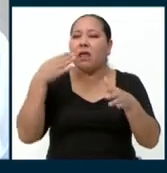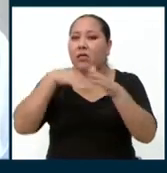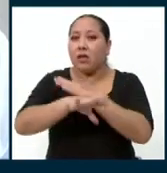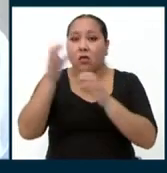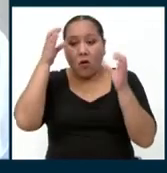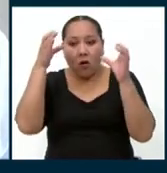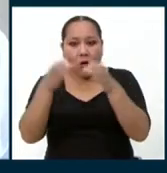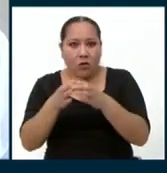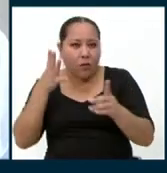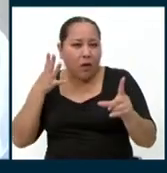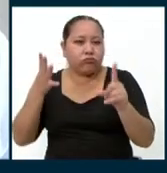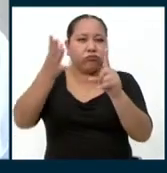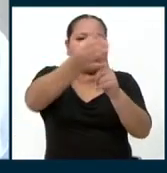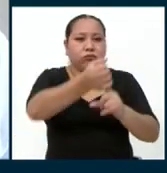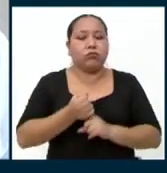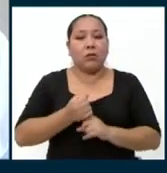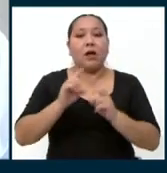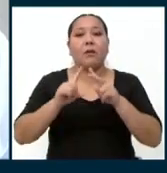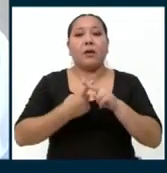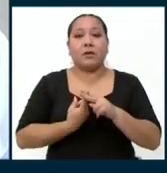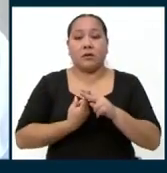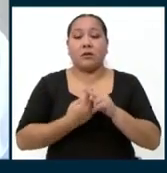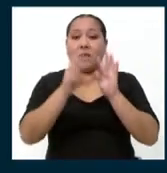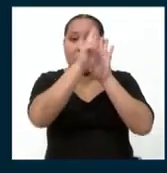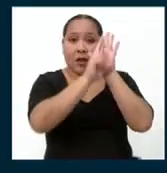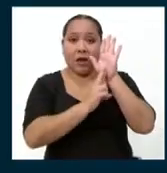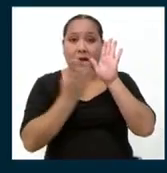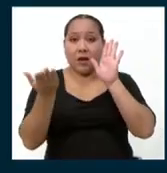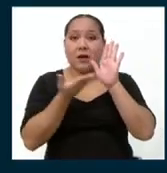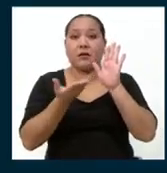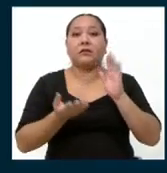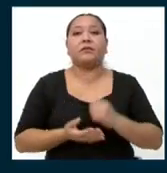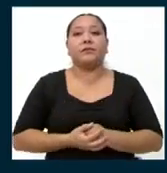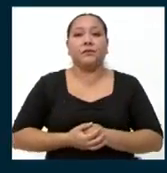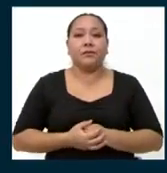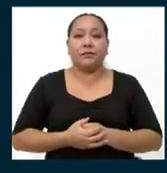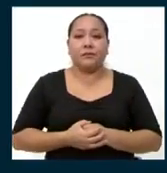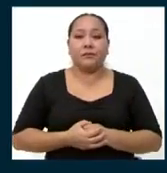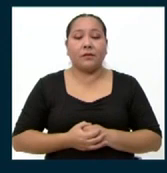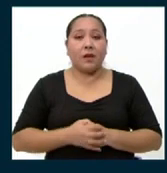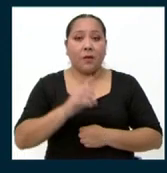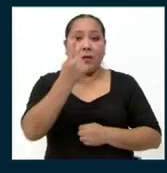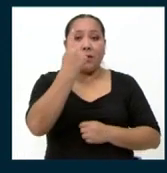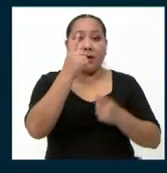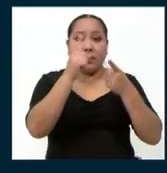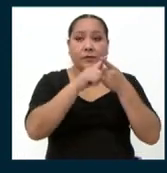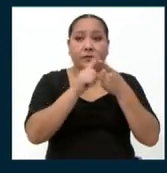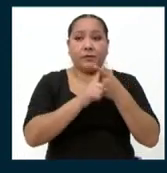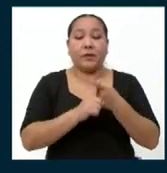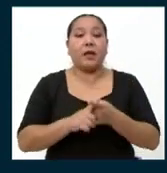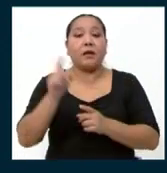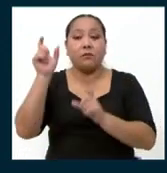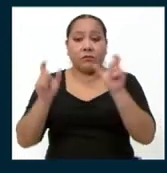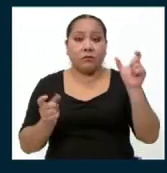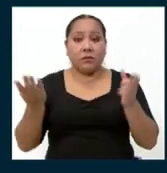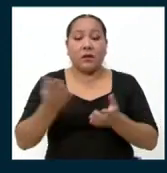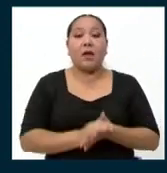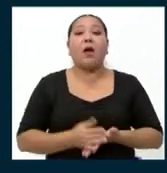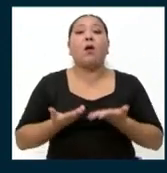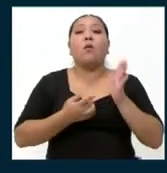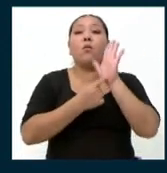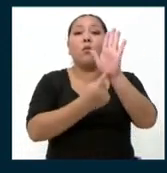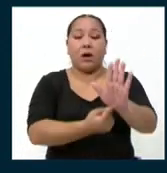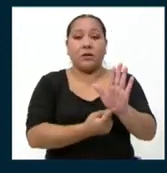realidad. Comenzamos con las reglas de juego. La primera, los candidatos exponen su propuesta bandera